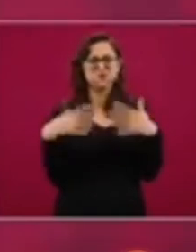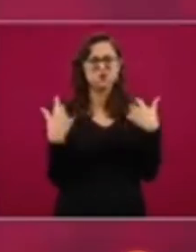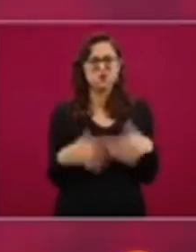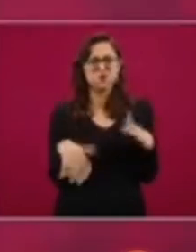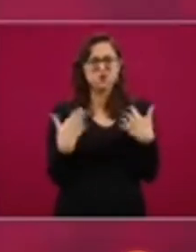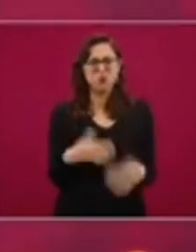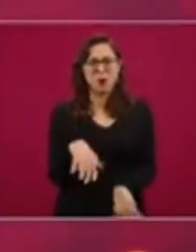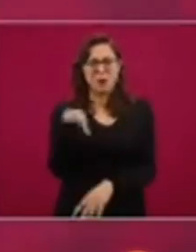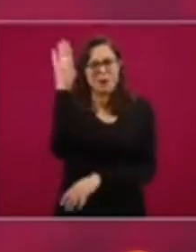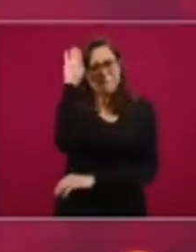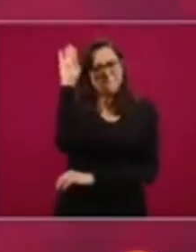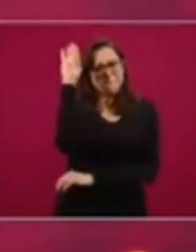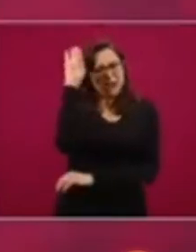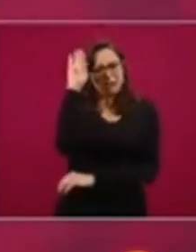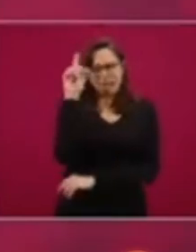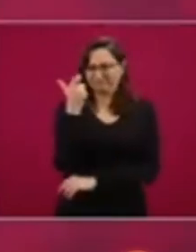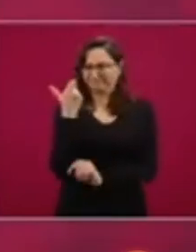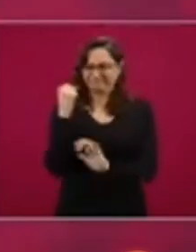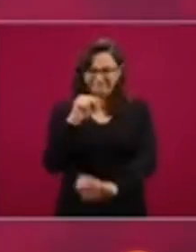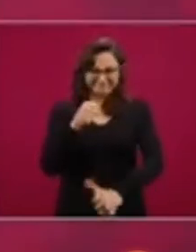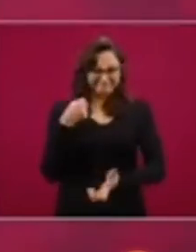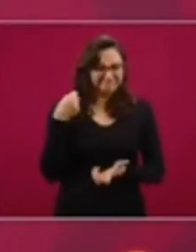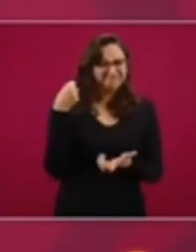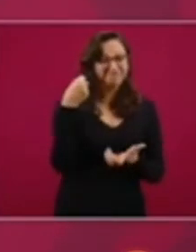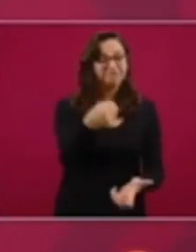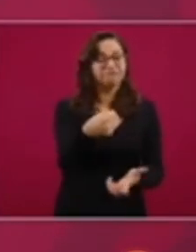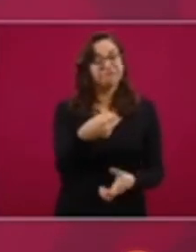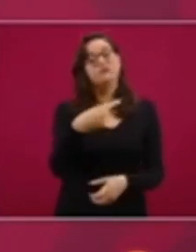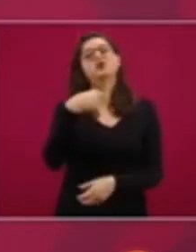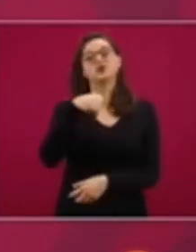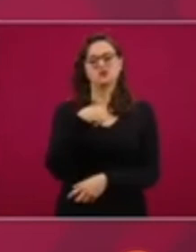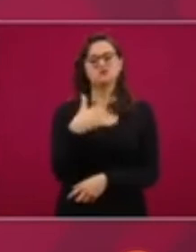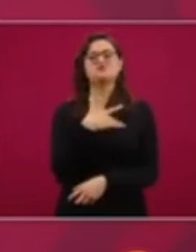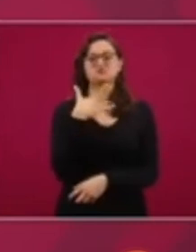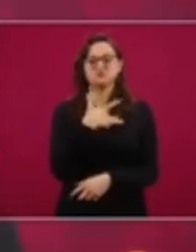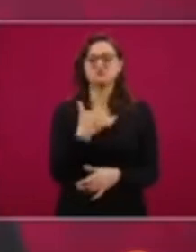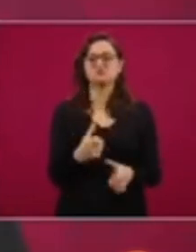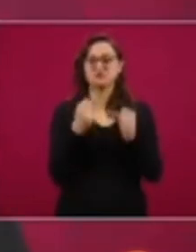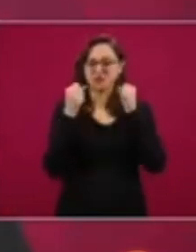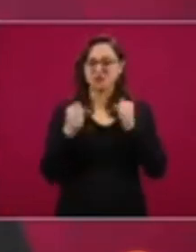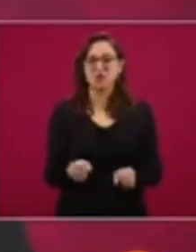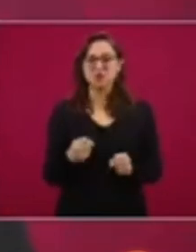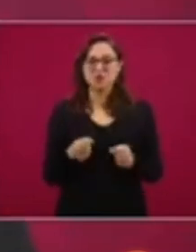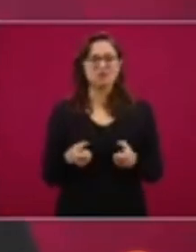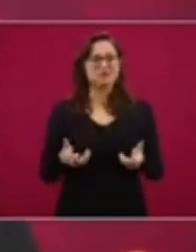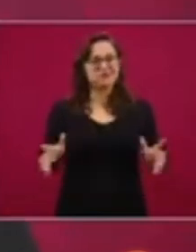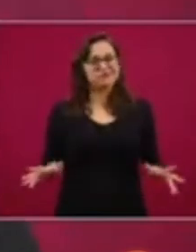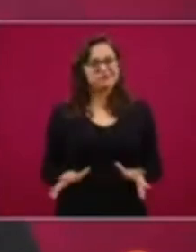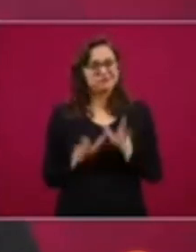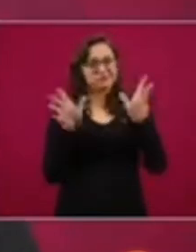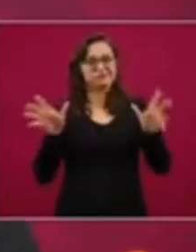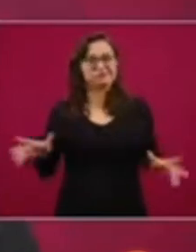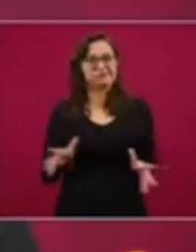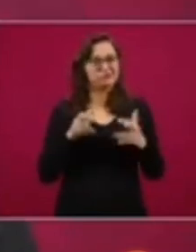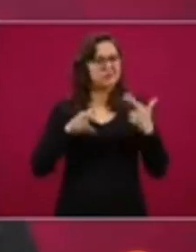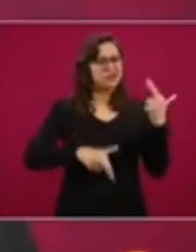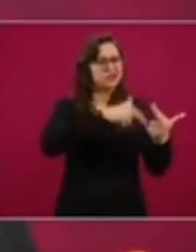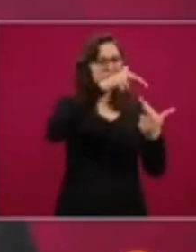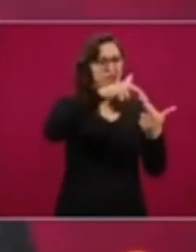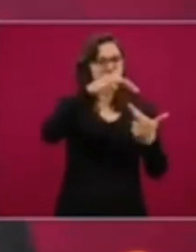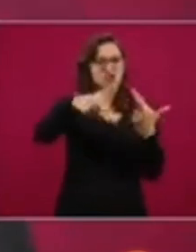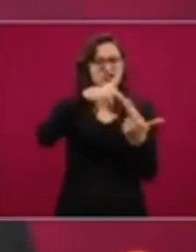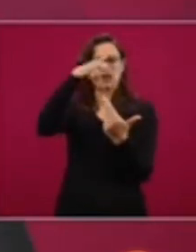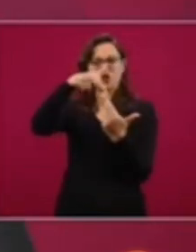sumamente importante estoy seguro que todos estos proyectos traerán bienestar a las regiones donde se van